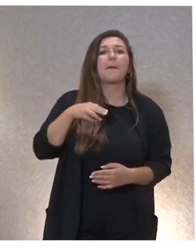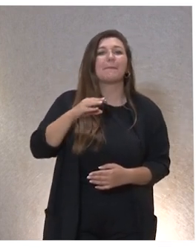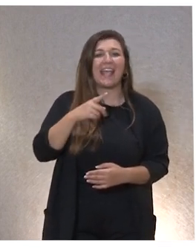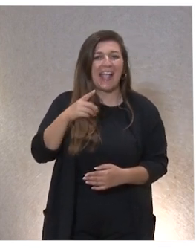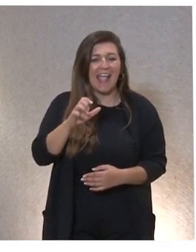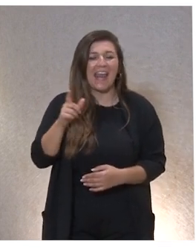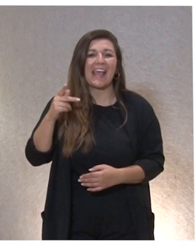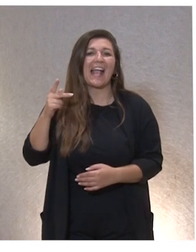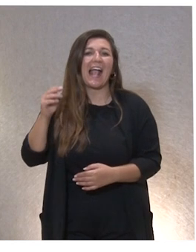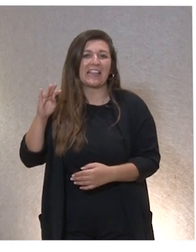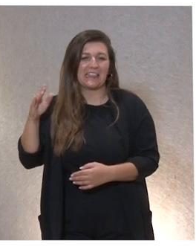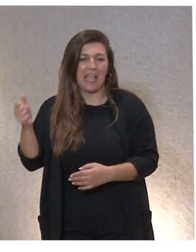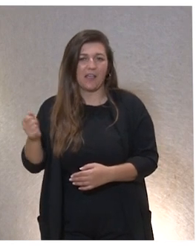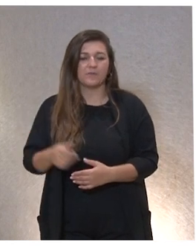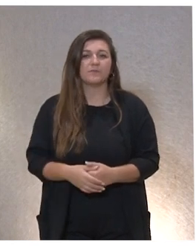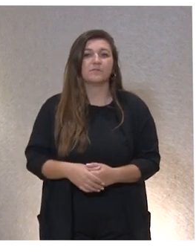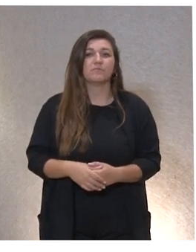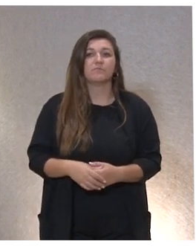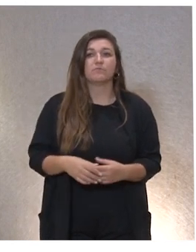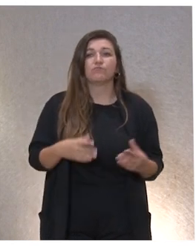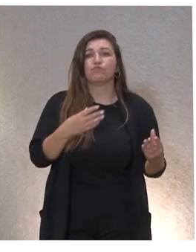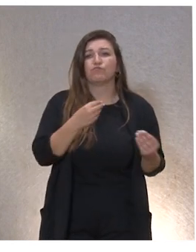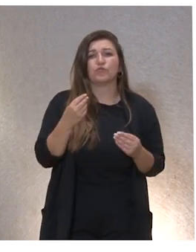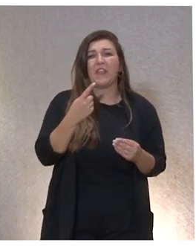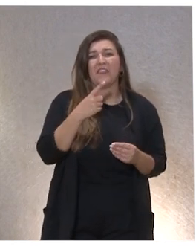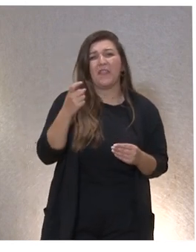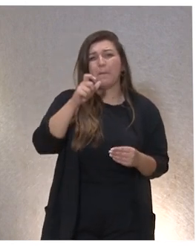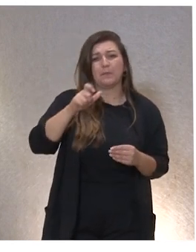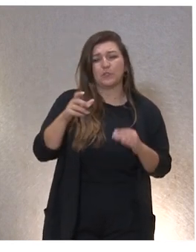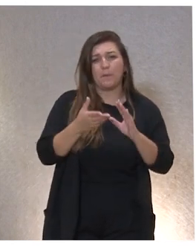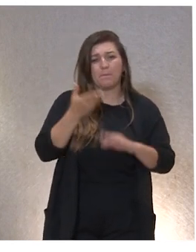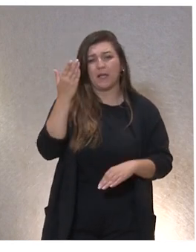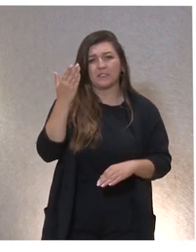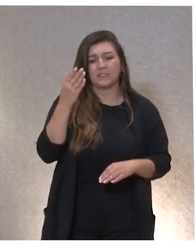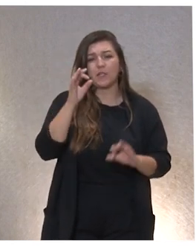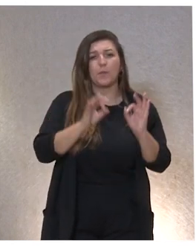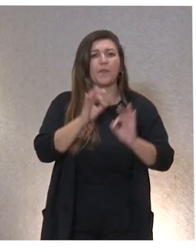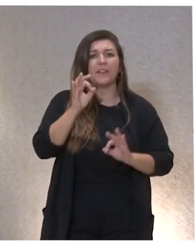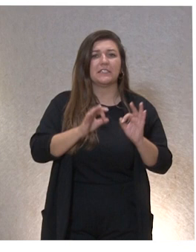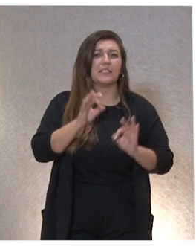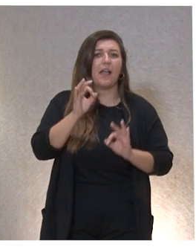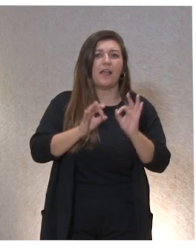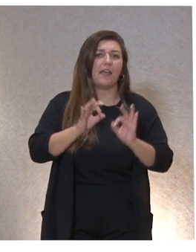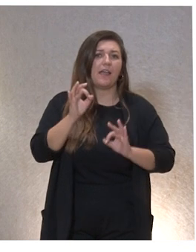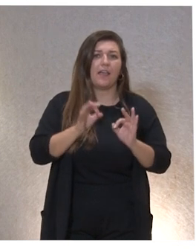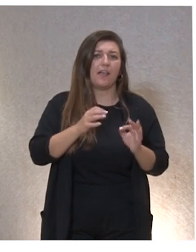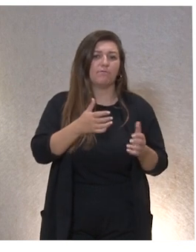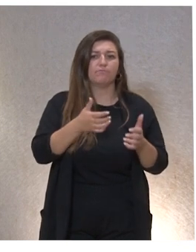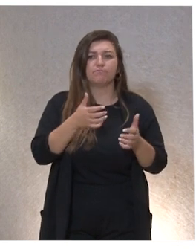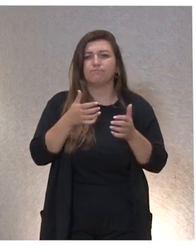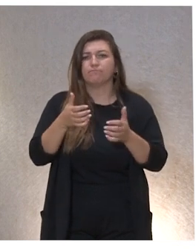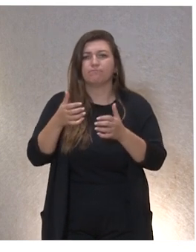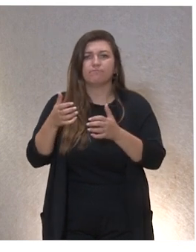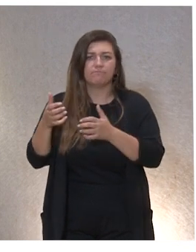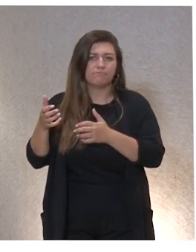y también lo han hecho más de 100 personas y también con un porcentaje de superación de los